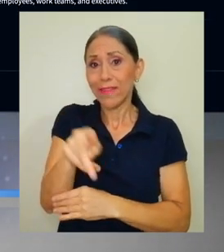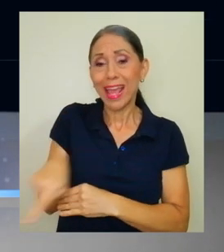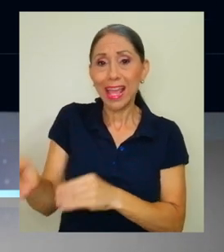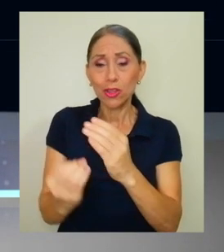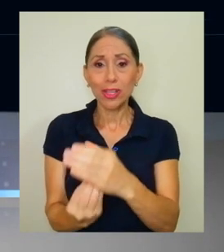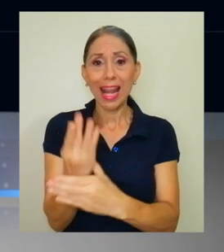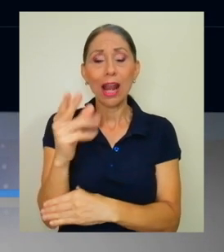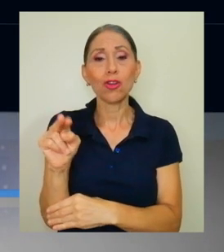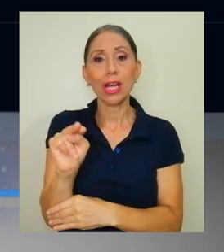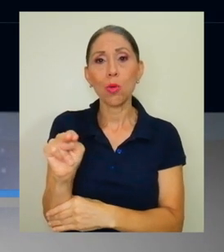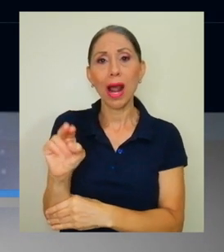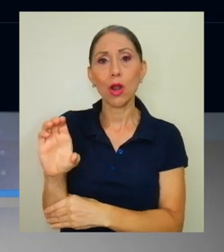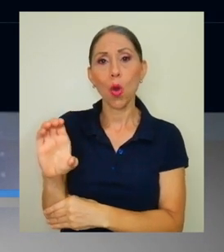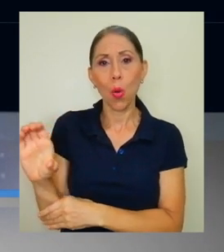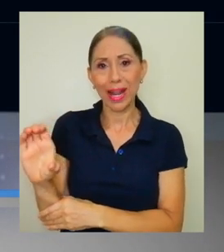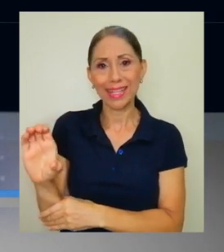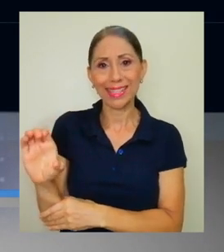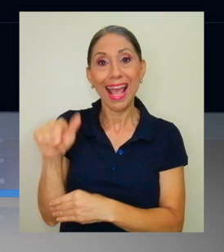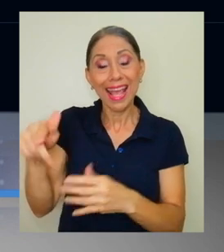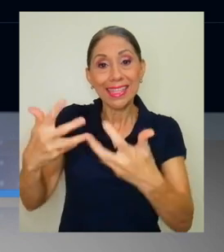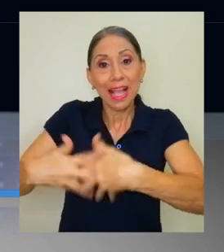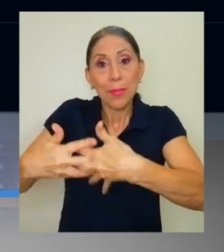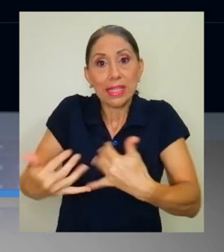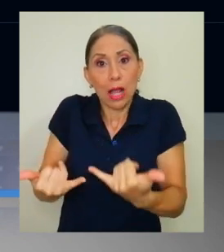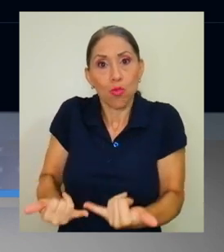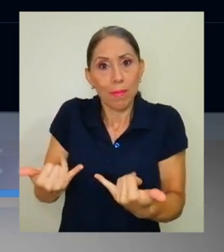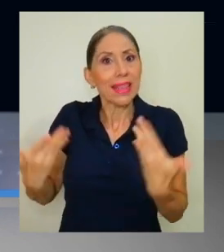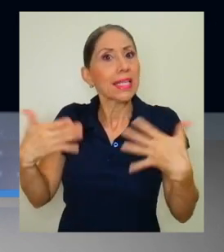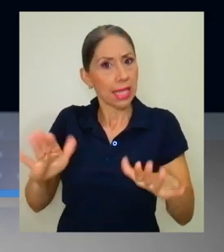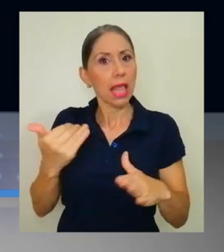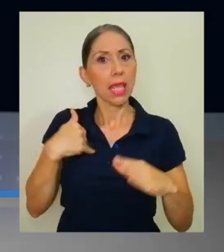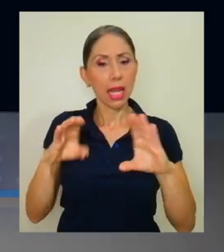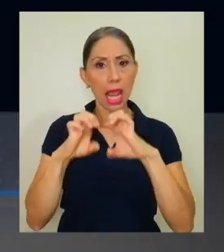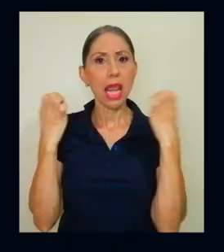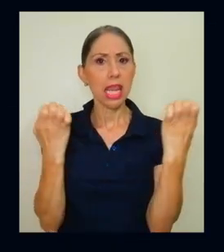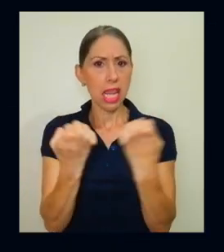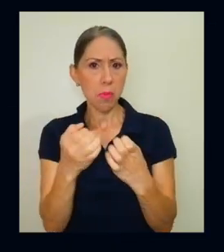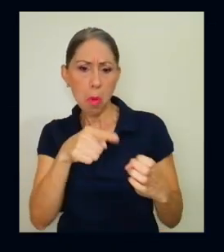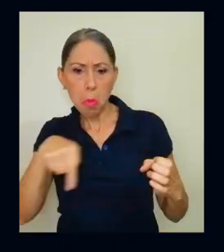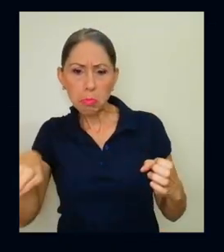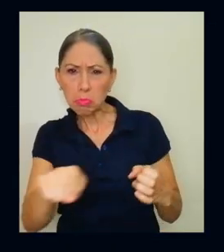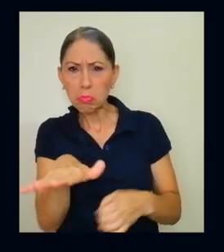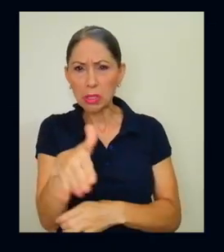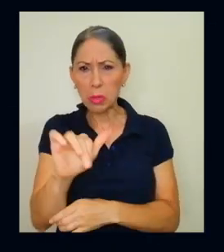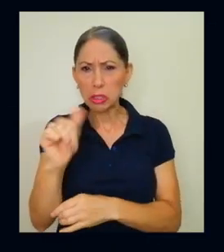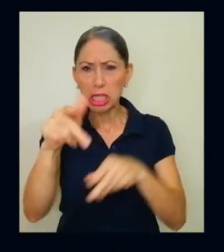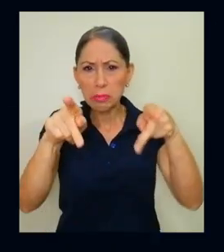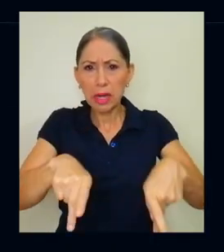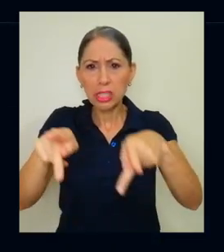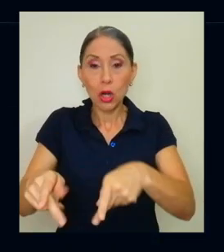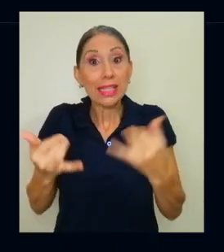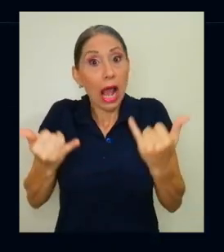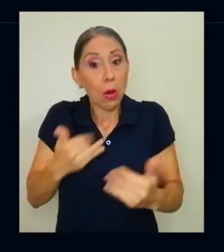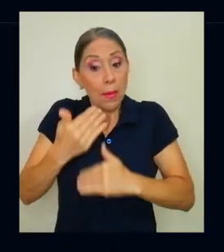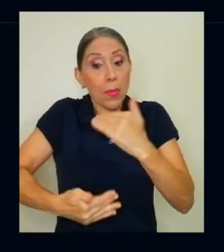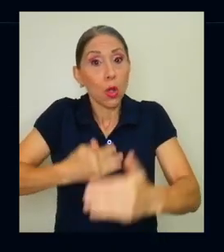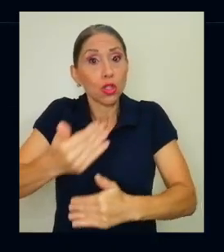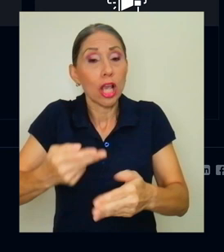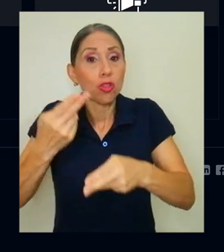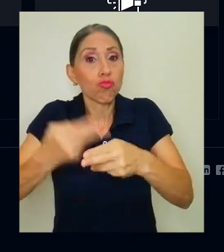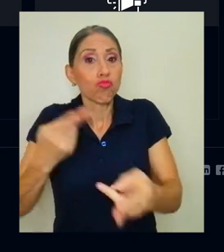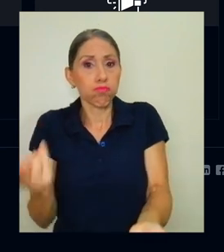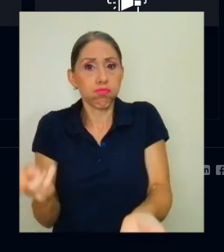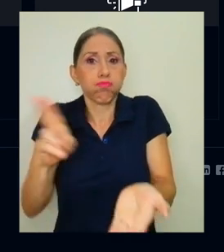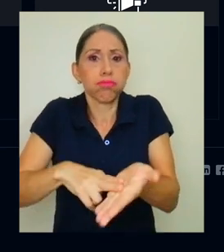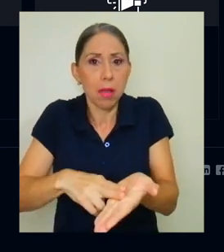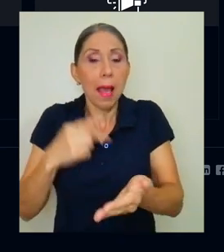crearon Neural Coders, una empresa que actualmente ya integra un equipo aproximado de 10 personas y la cual se encuentra en proceso de inscripción